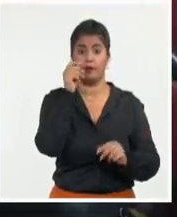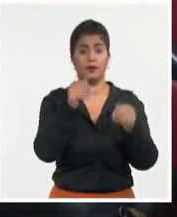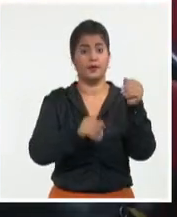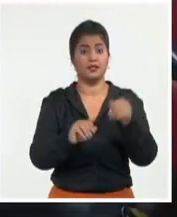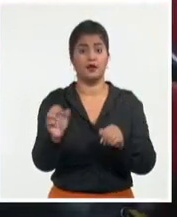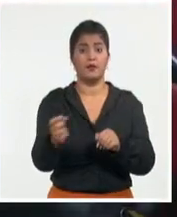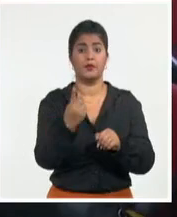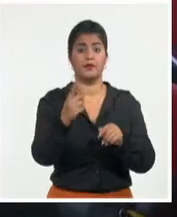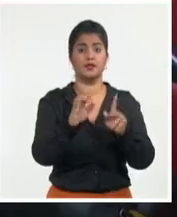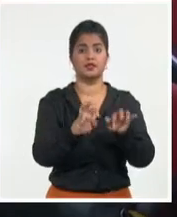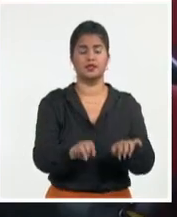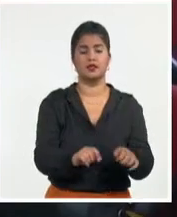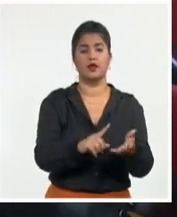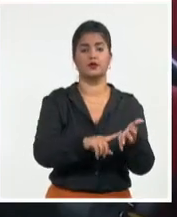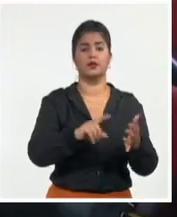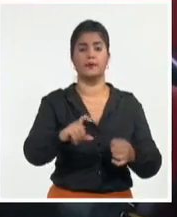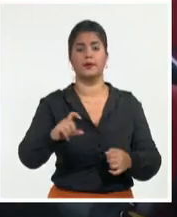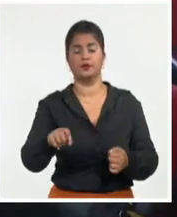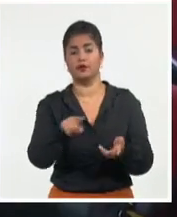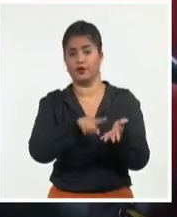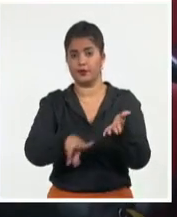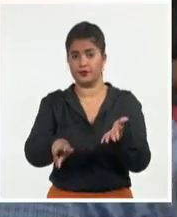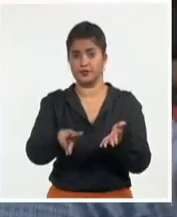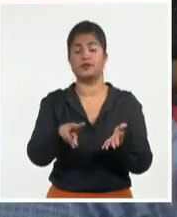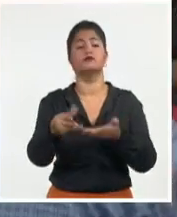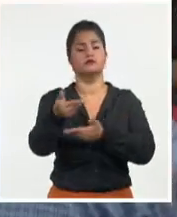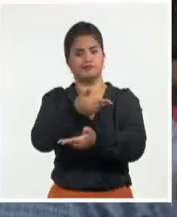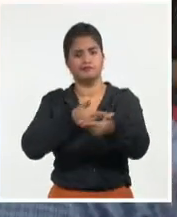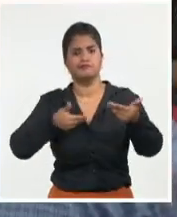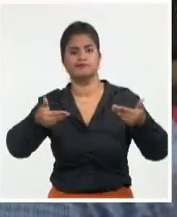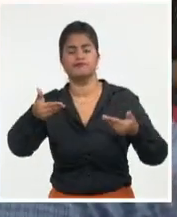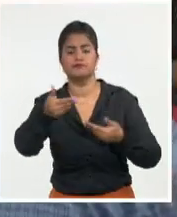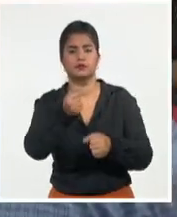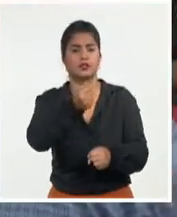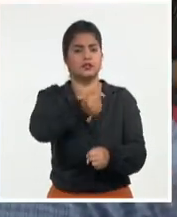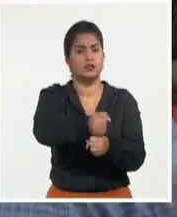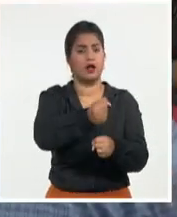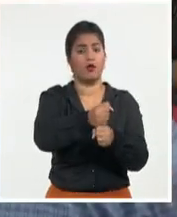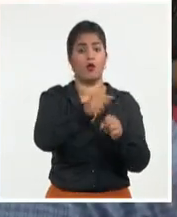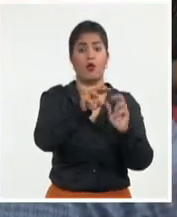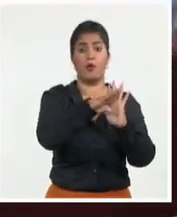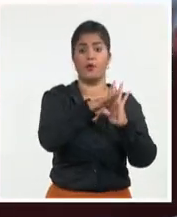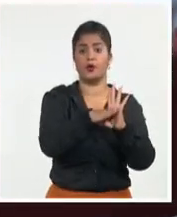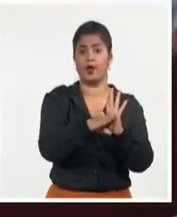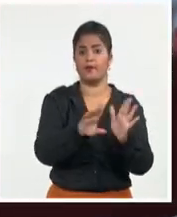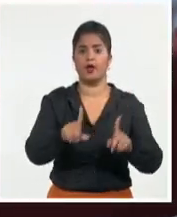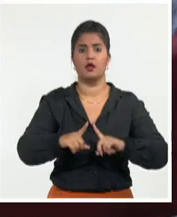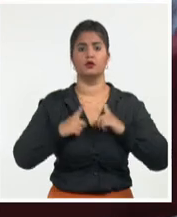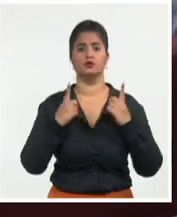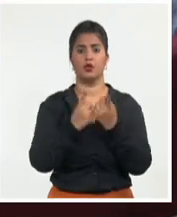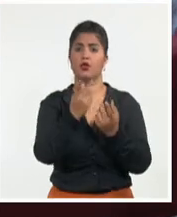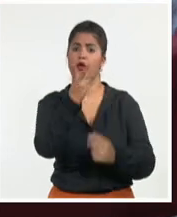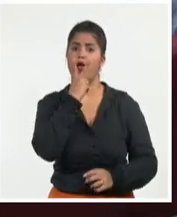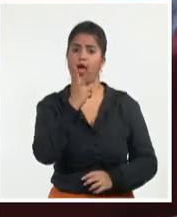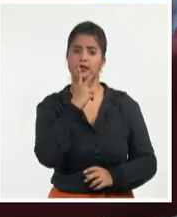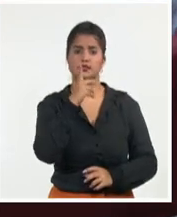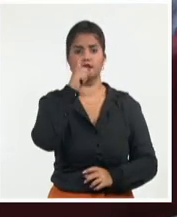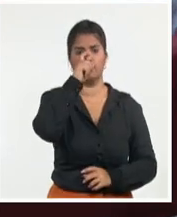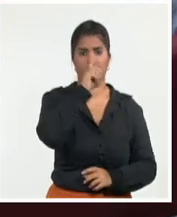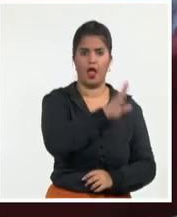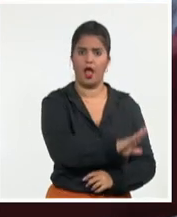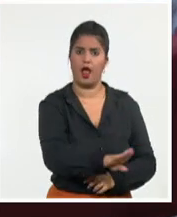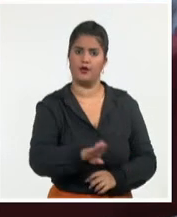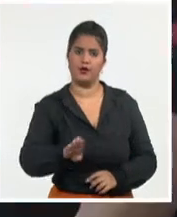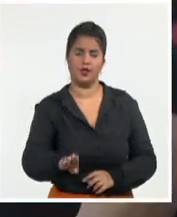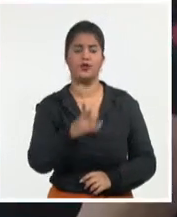del partido en la provincia, se debatió con fuerza lo realizado en todos los programas como el de la atención primaria, materno infantil, lucha